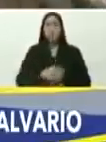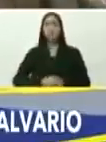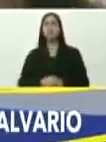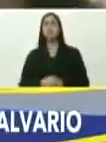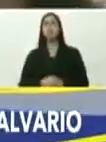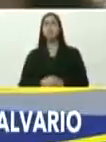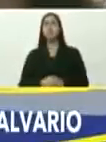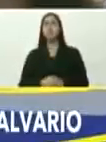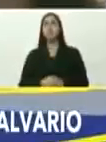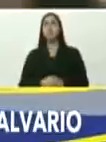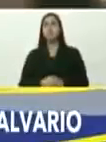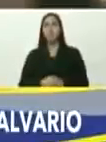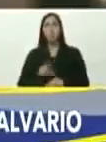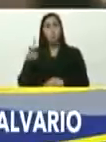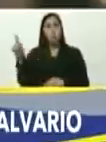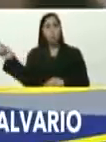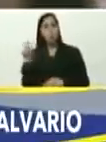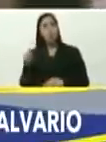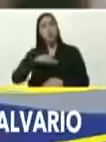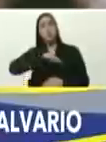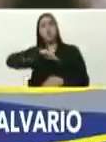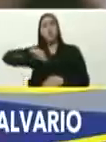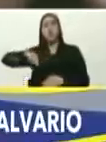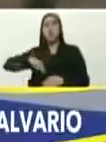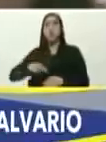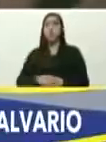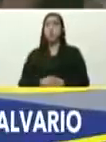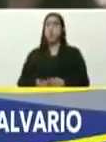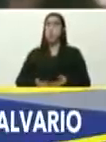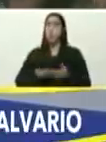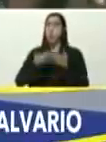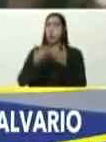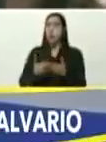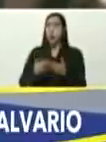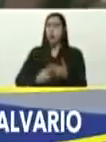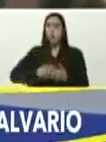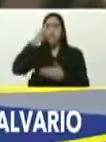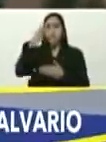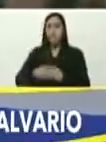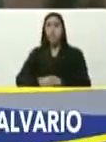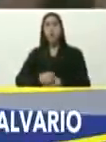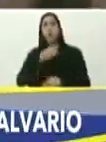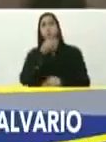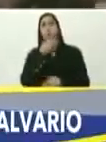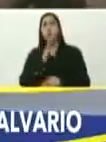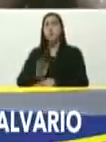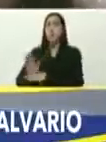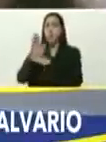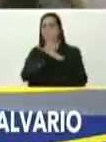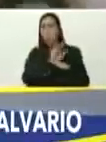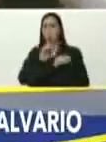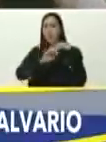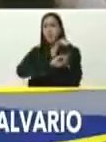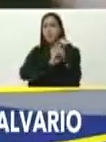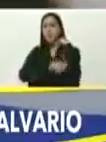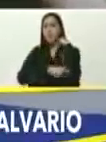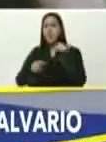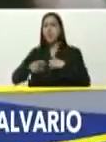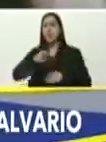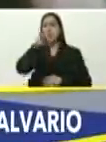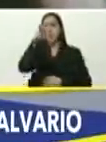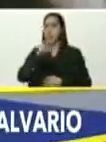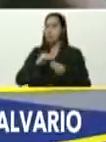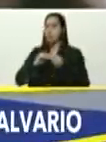en unos dos meses, nosotros, vamos a entregar, con el plan Caracas Patriota, Bella y Segura, este parque, 100%